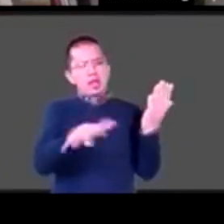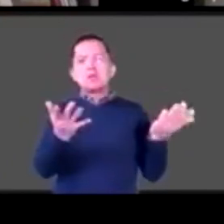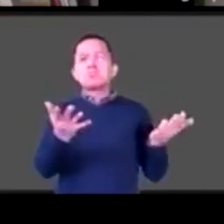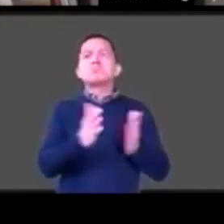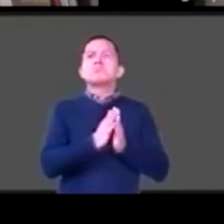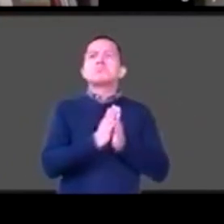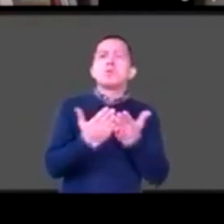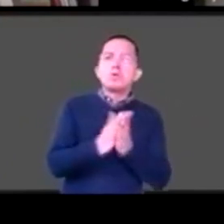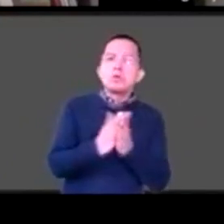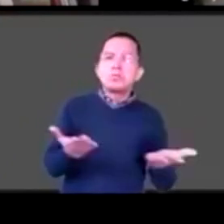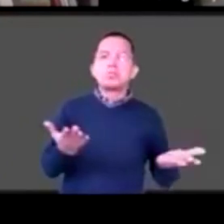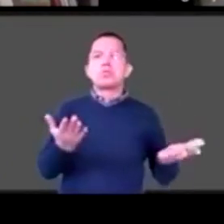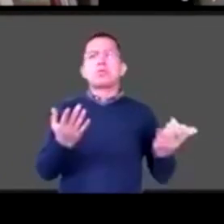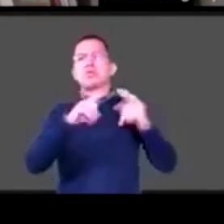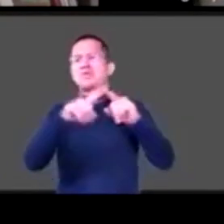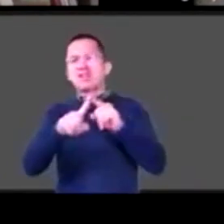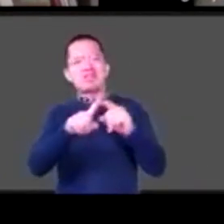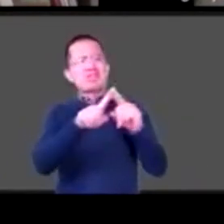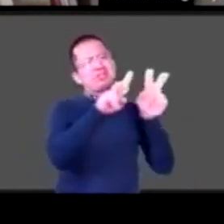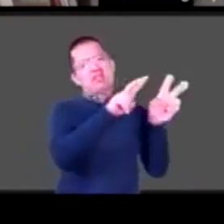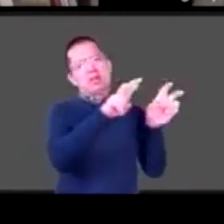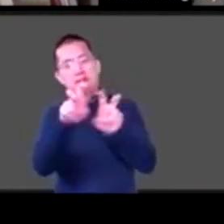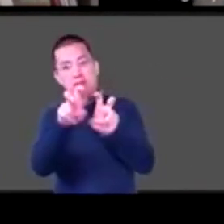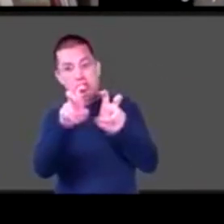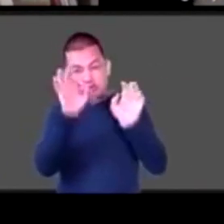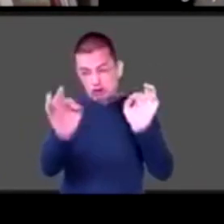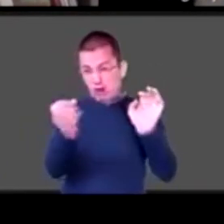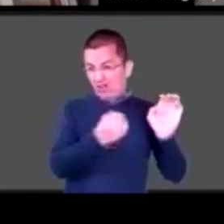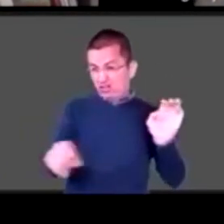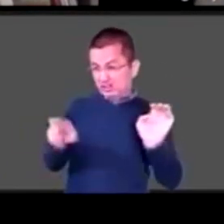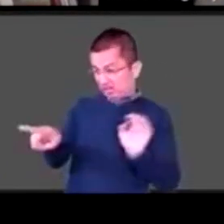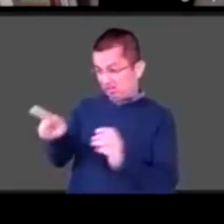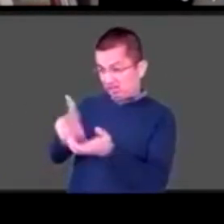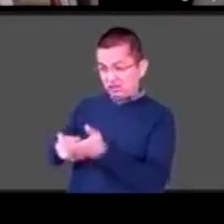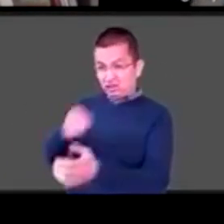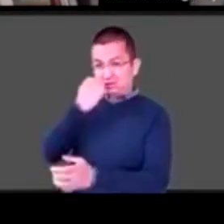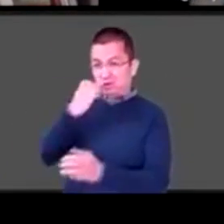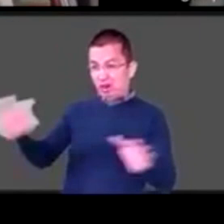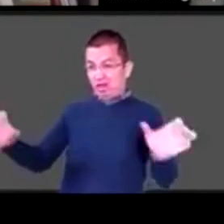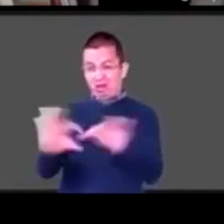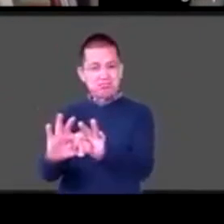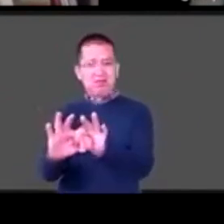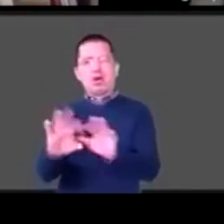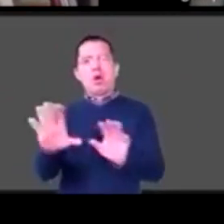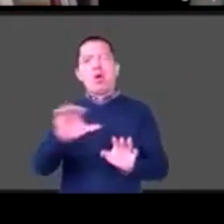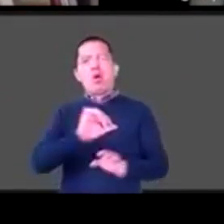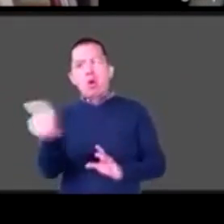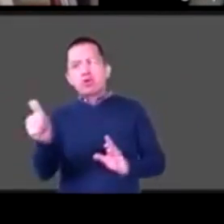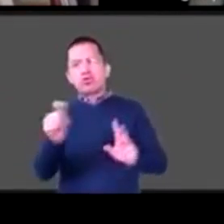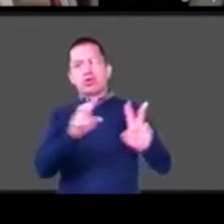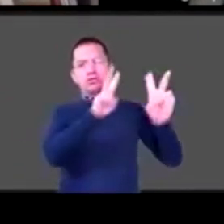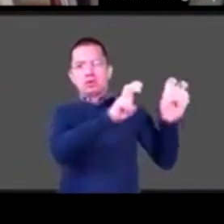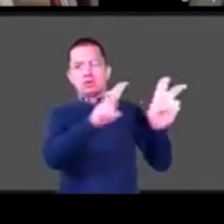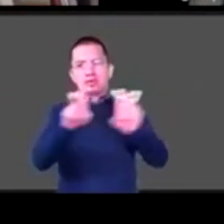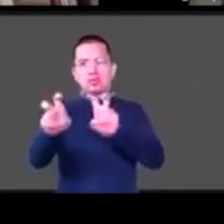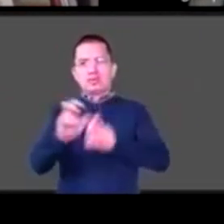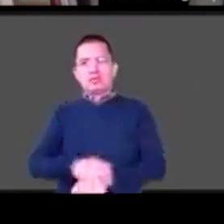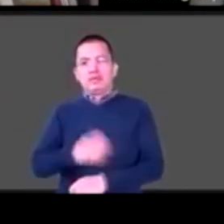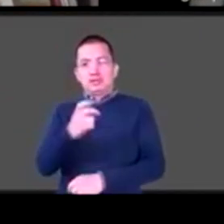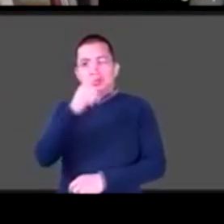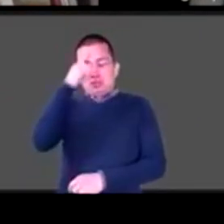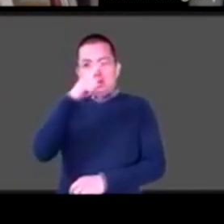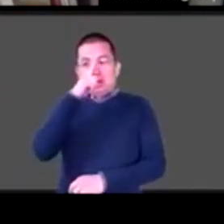tengan forzante que ver con la escuela. Eso va a reforzar la preparación de los chicos y chicas con